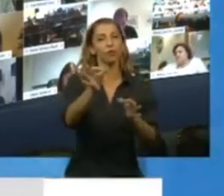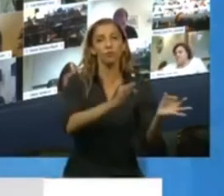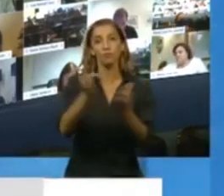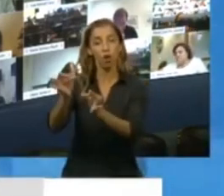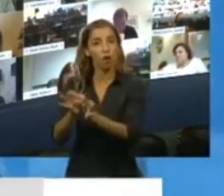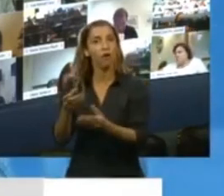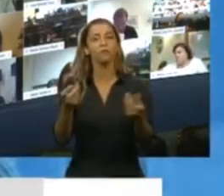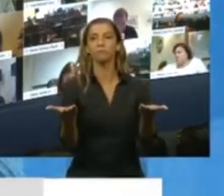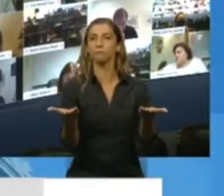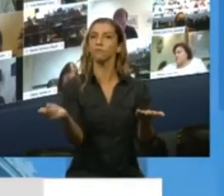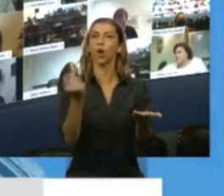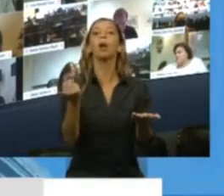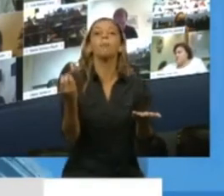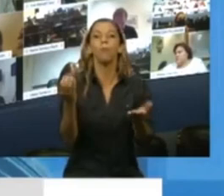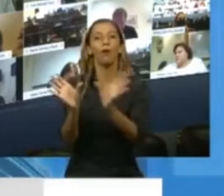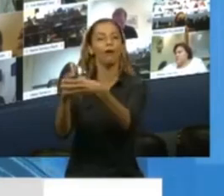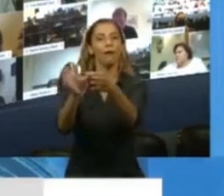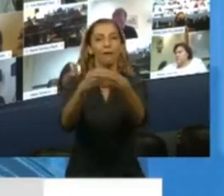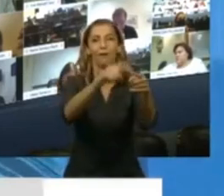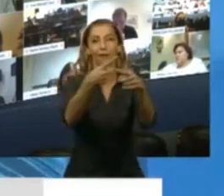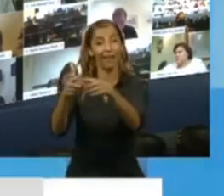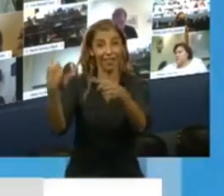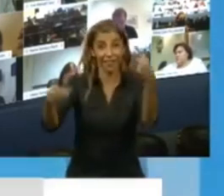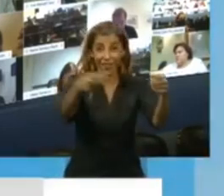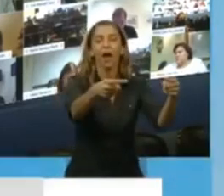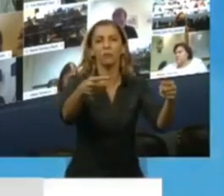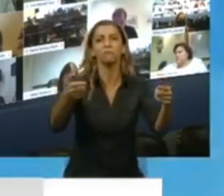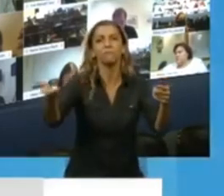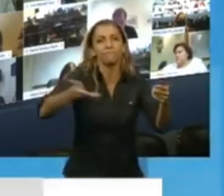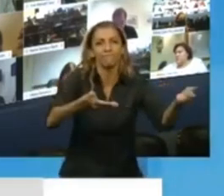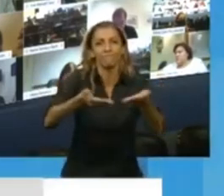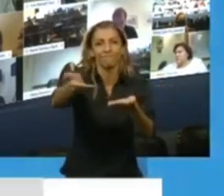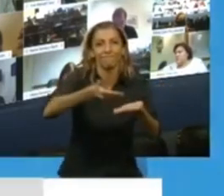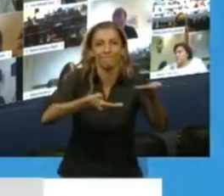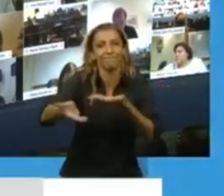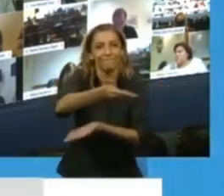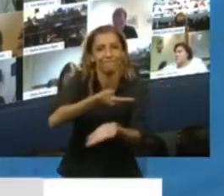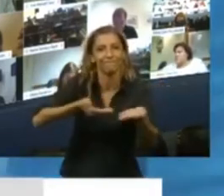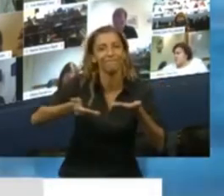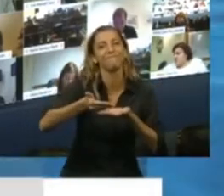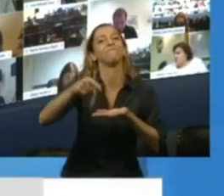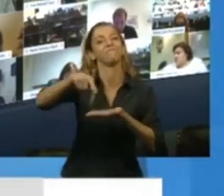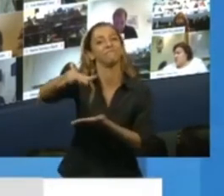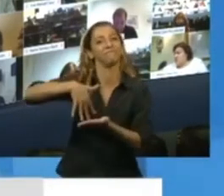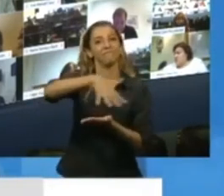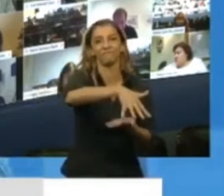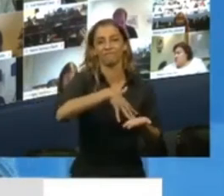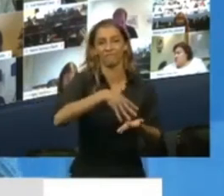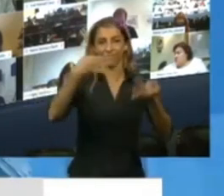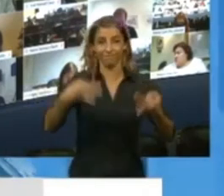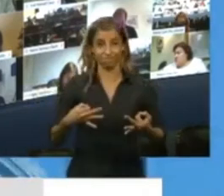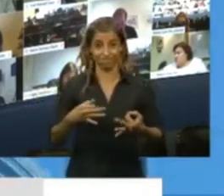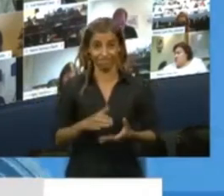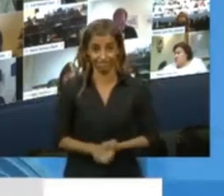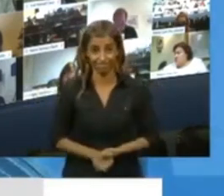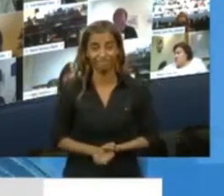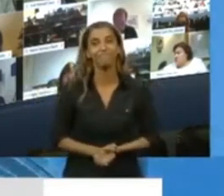sectores y bloques políticos que han trabajado con mucha seriedad para llegar hasta aquí. Este, el proyecto que